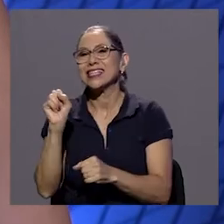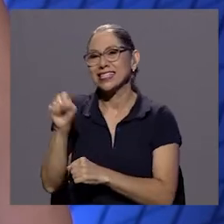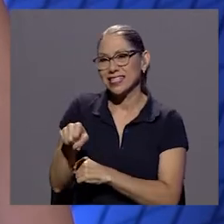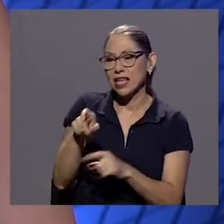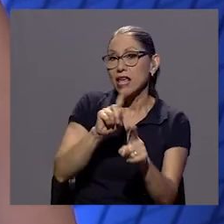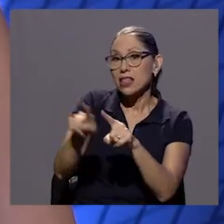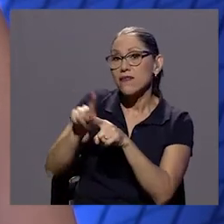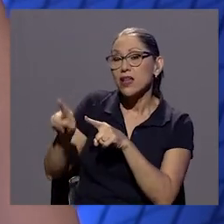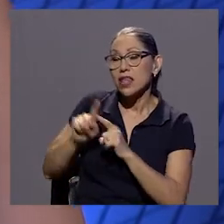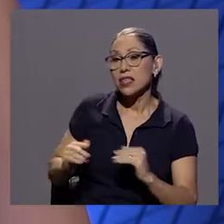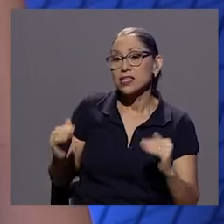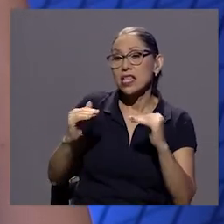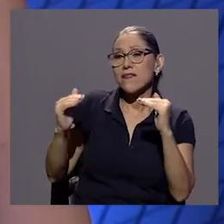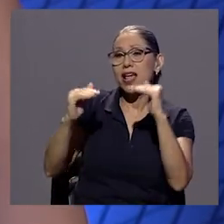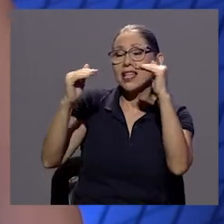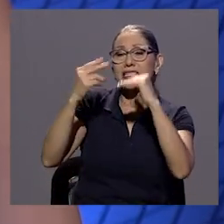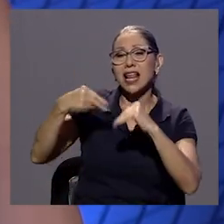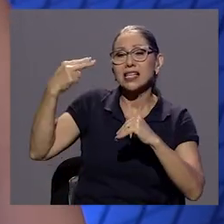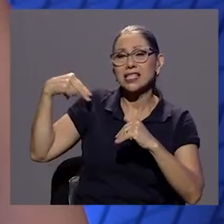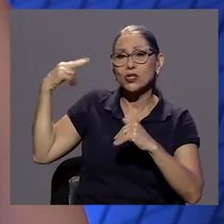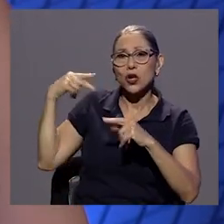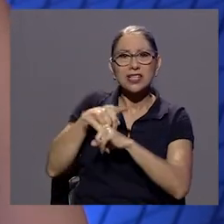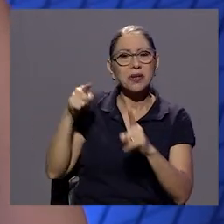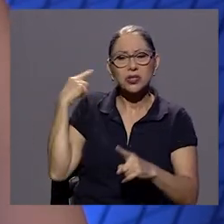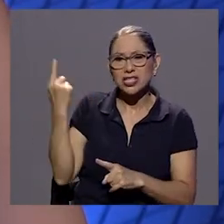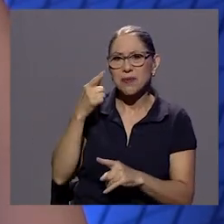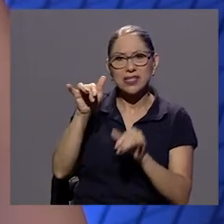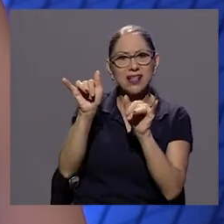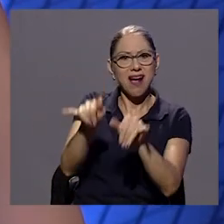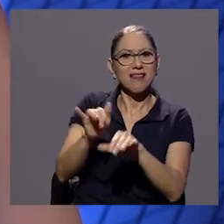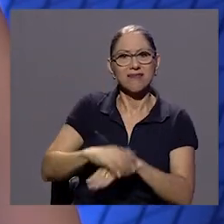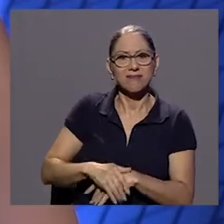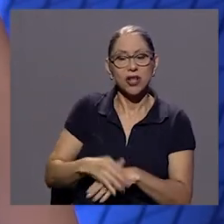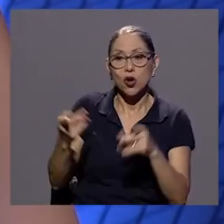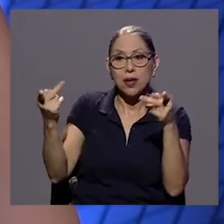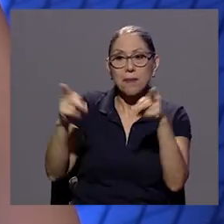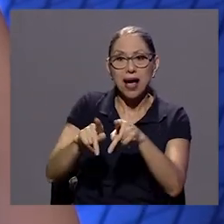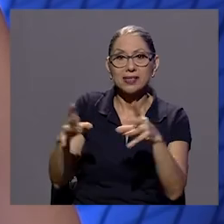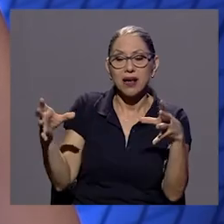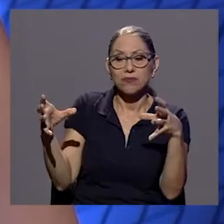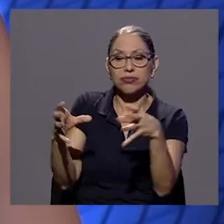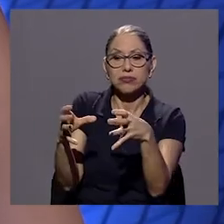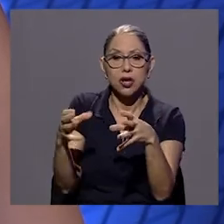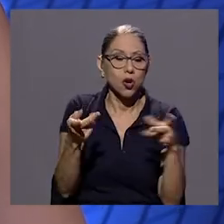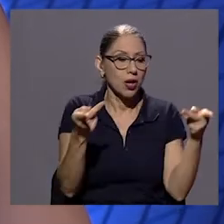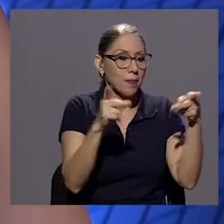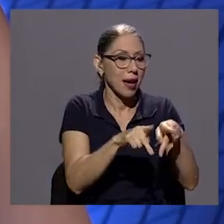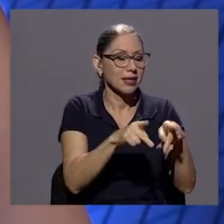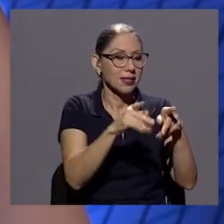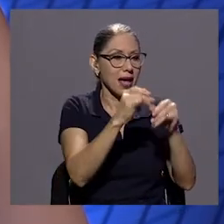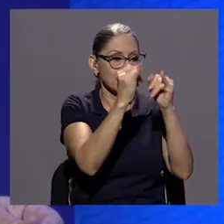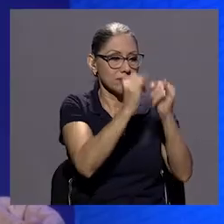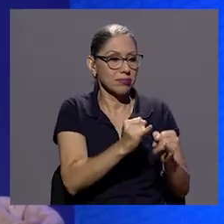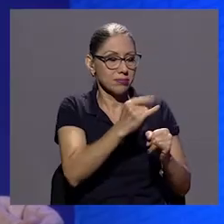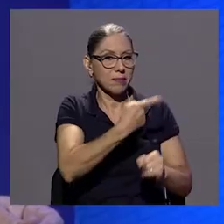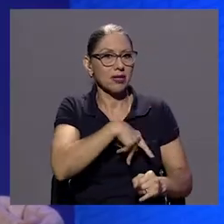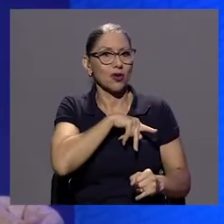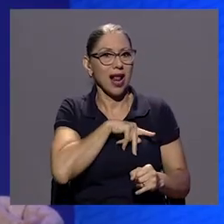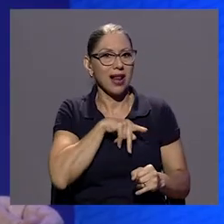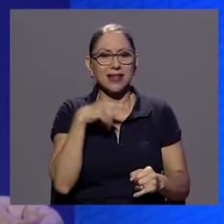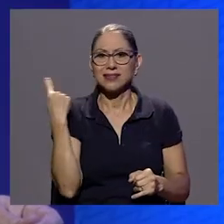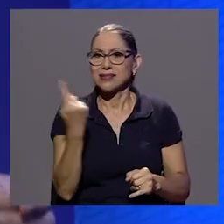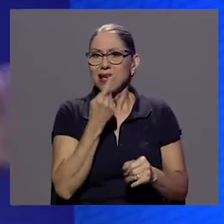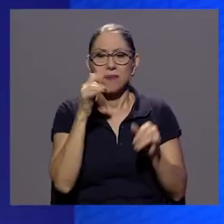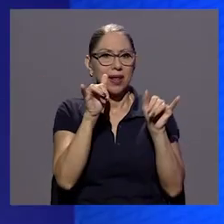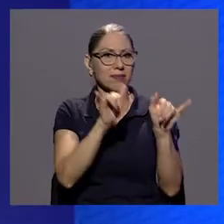que lo colectivo y lo personal en realidad siempre siempre está ahí ¿no? uno creo que eso es